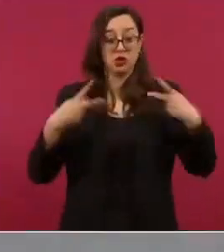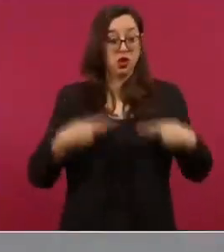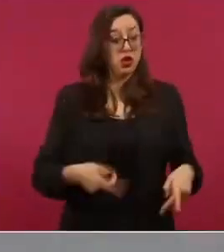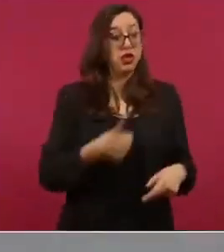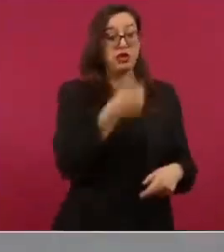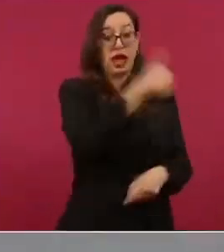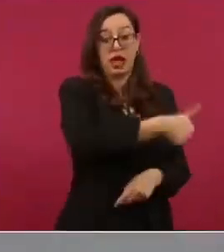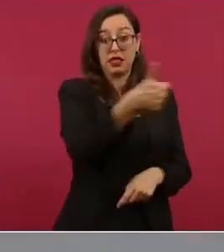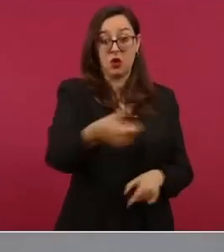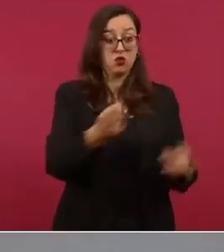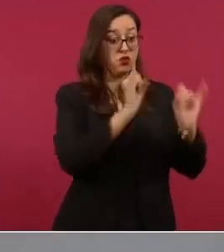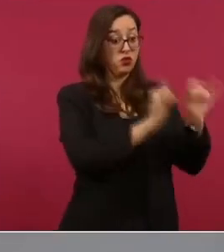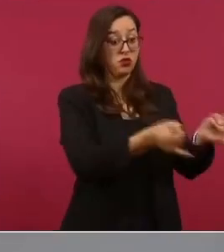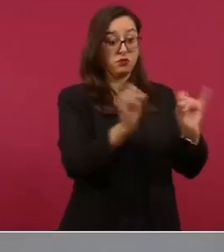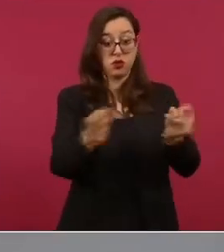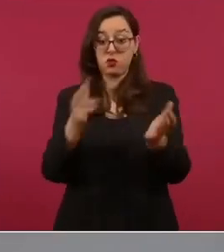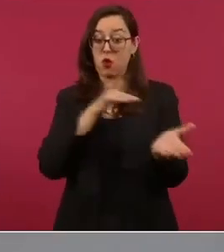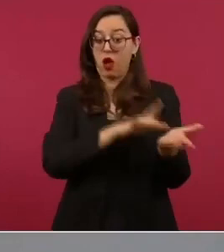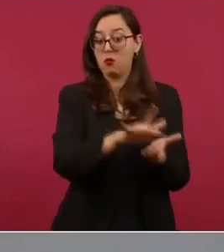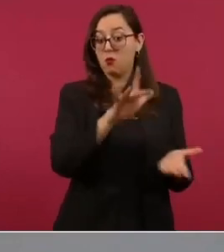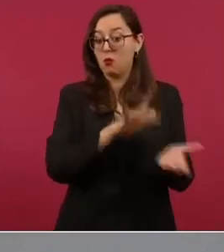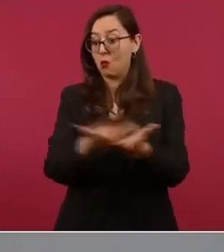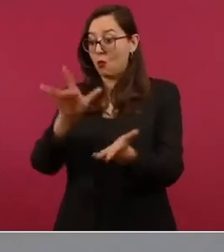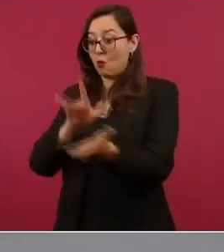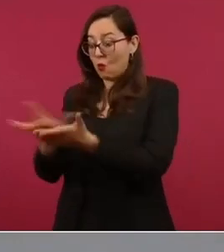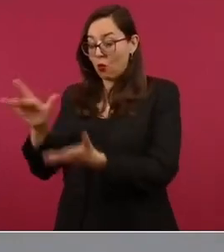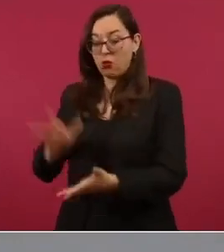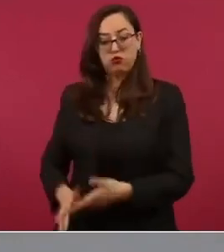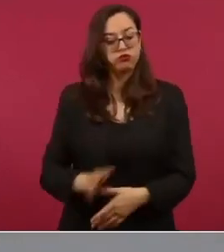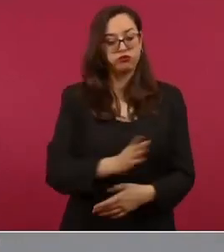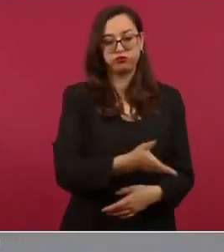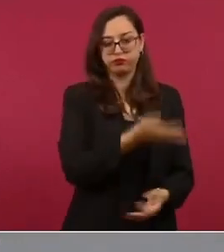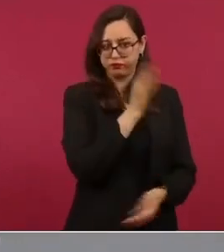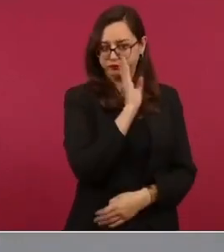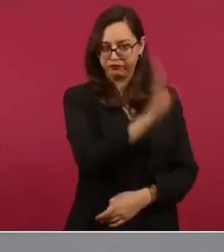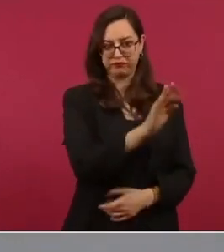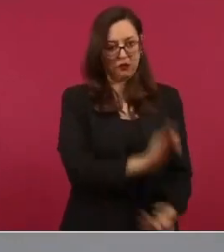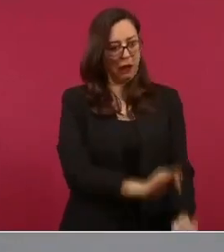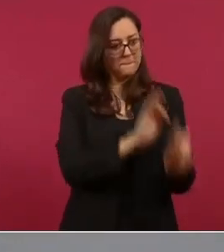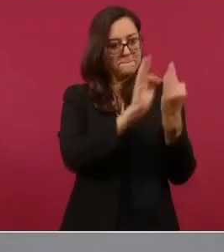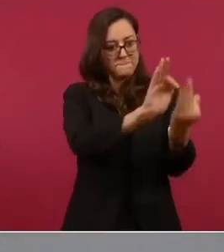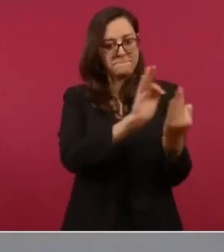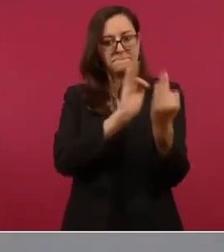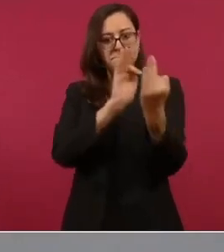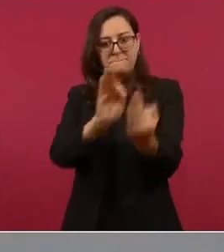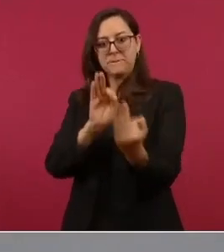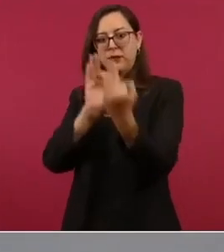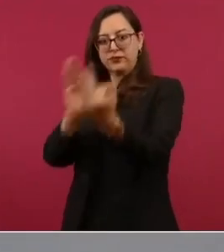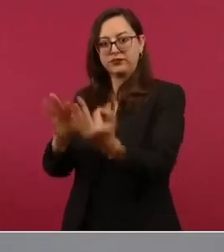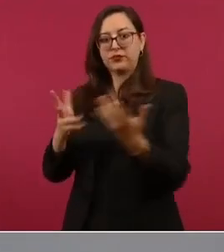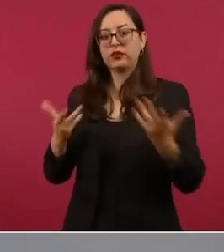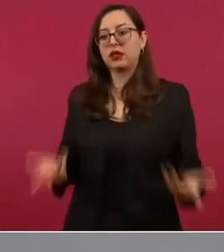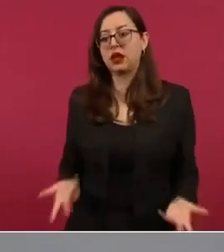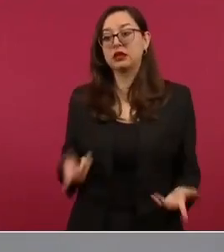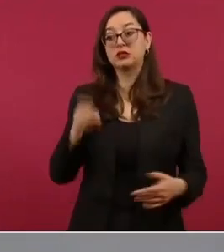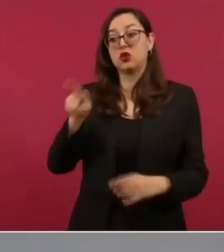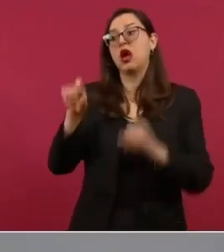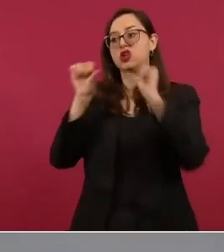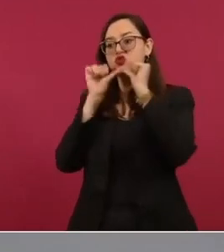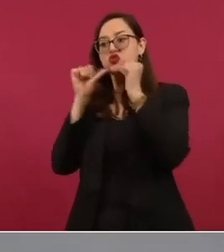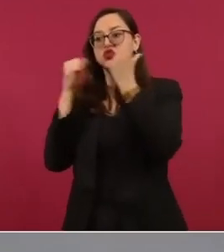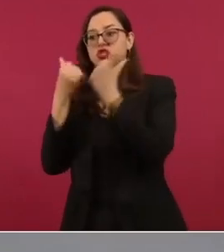a los beneficiarios y se ha evitado la corrupción o la práctica de los llamados moches